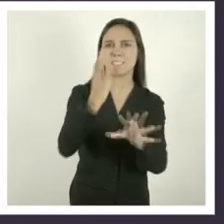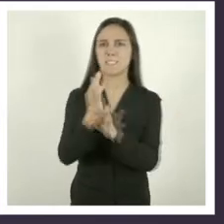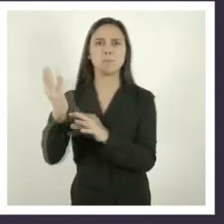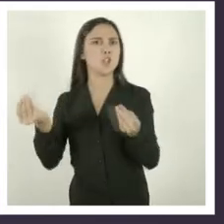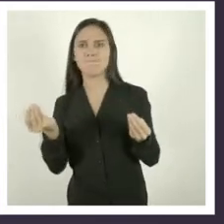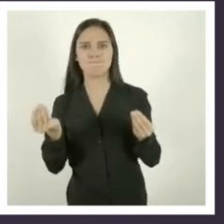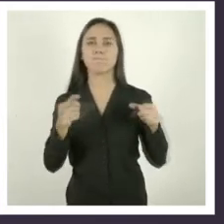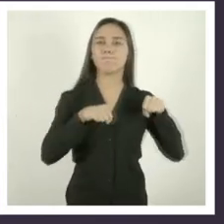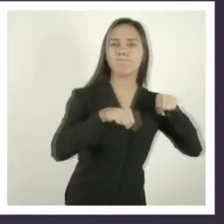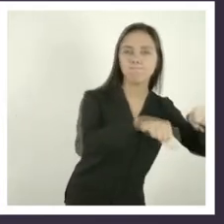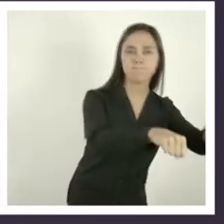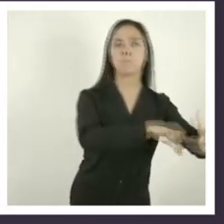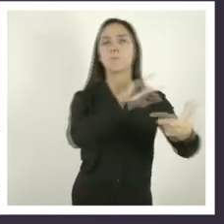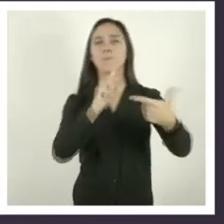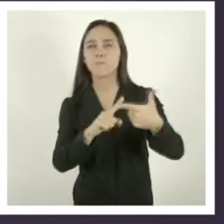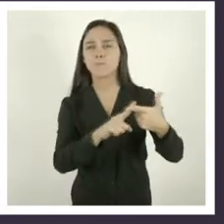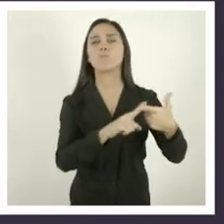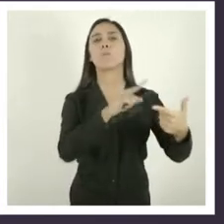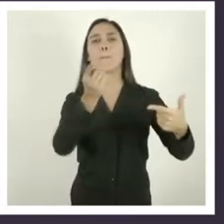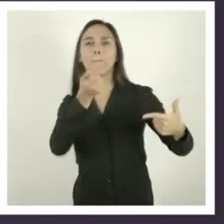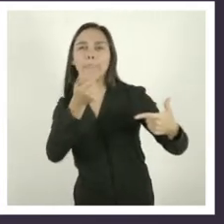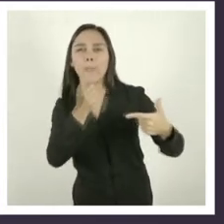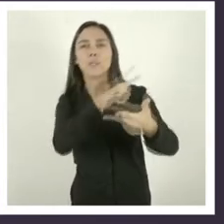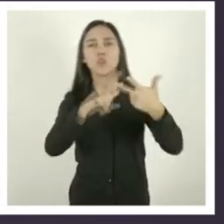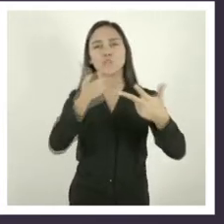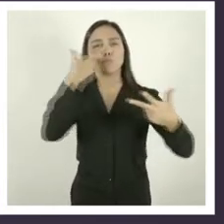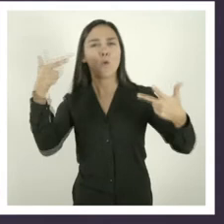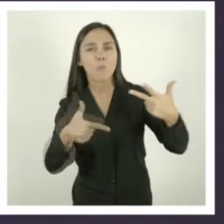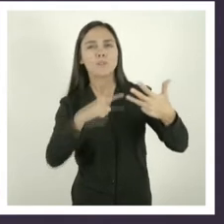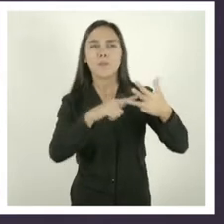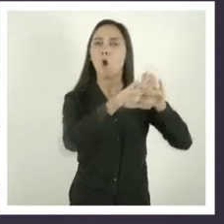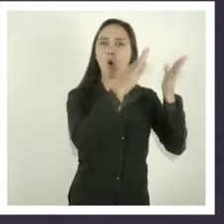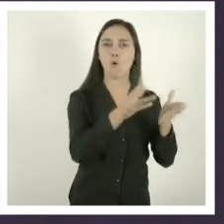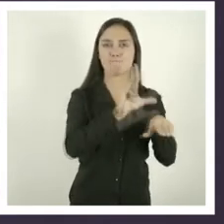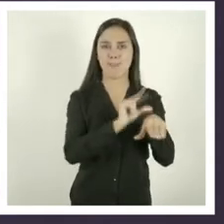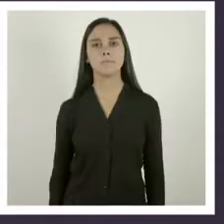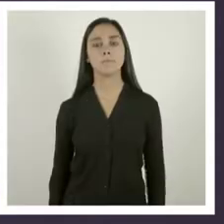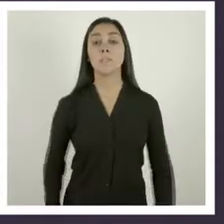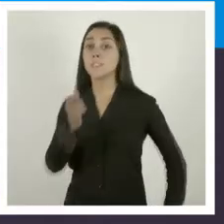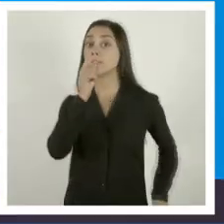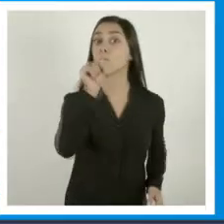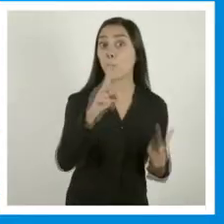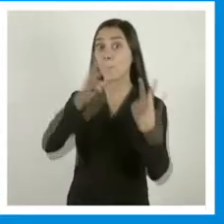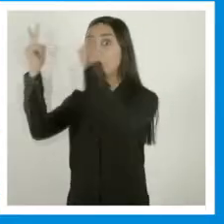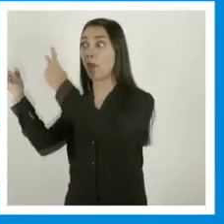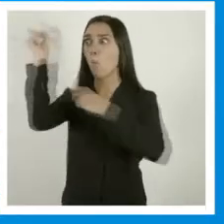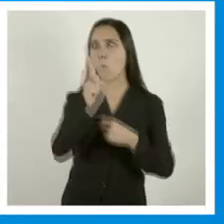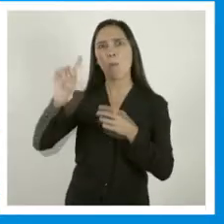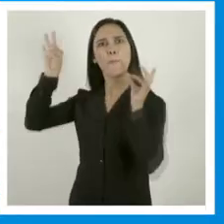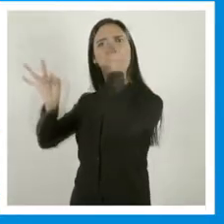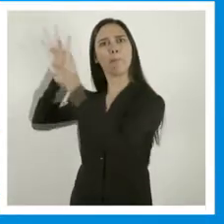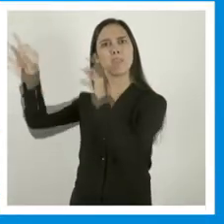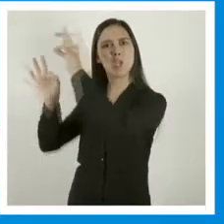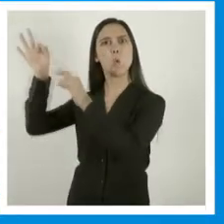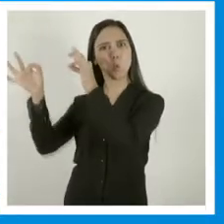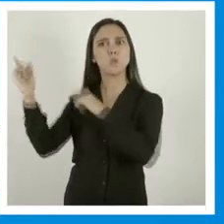salvo excepciones, para garantizar la provisión de alimentos, medicamentos, combustibles y atención médica. Si volviste de viaje